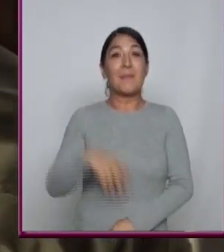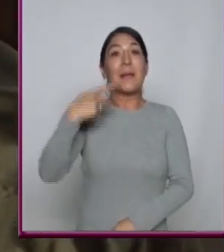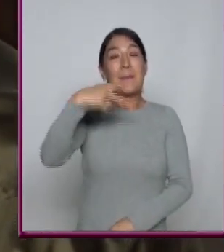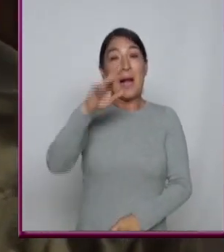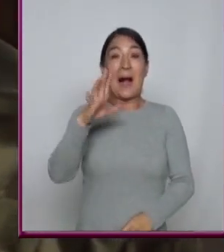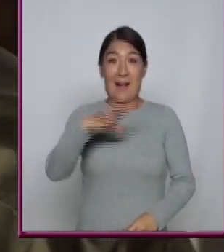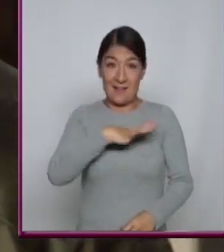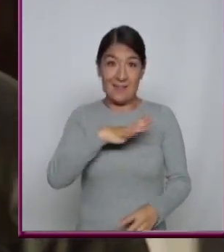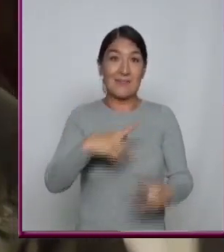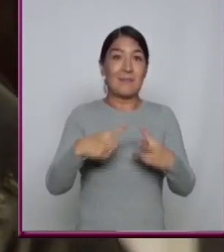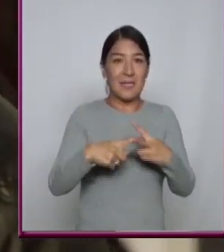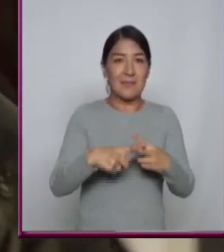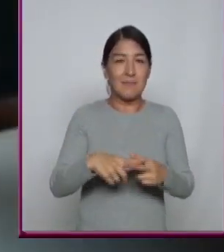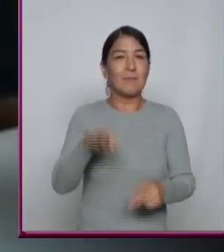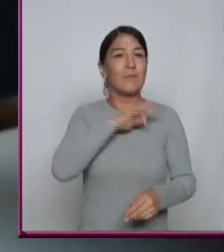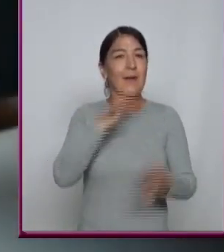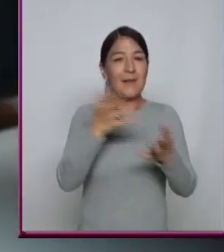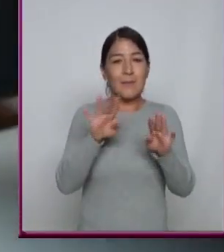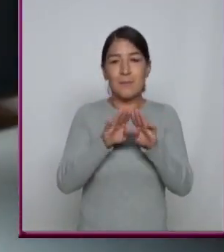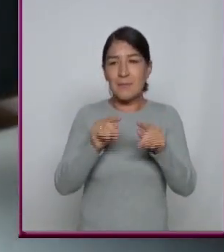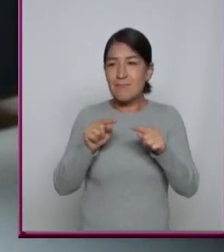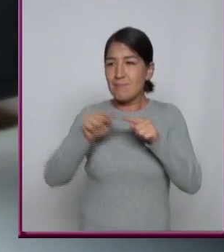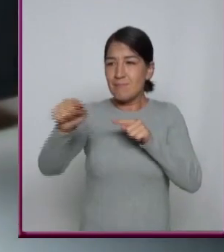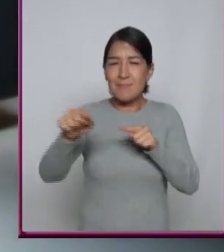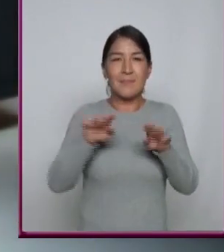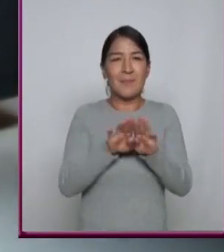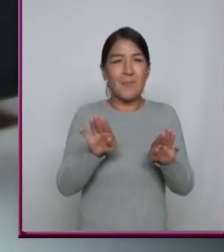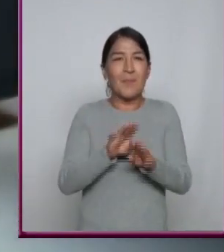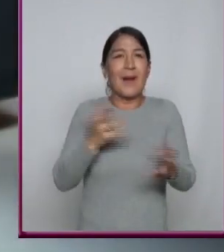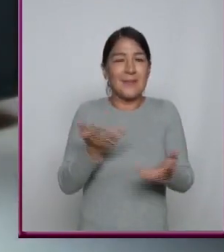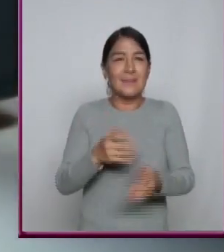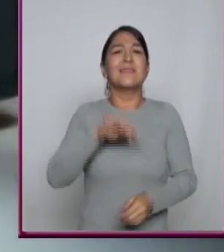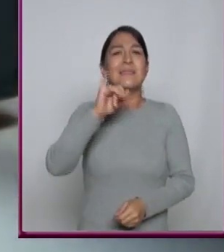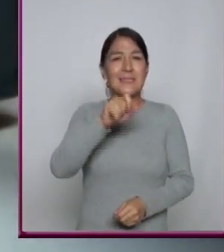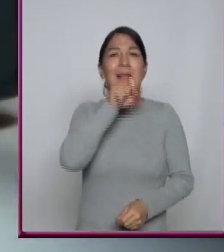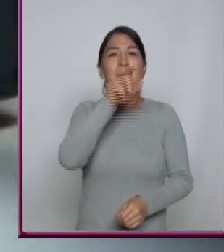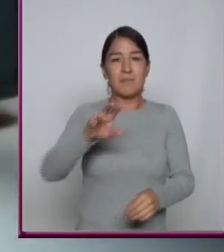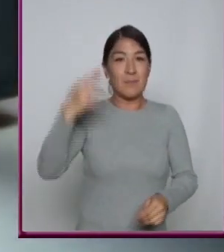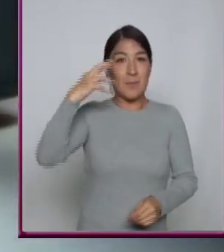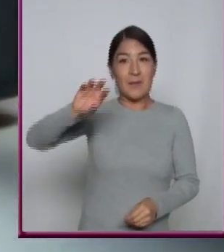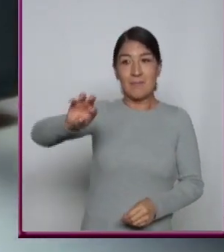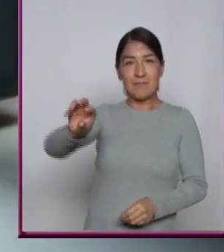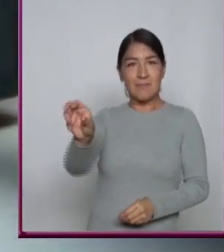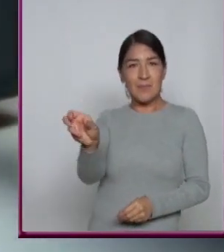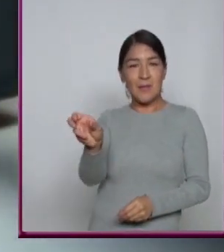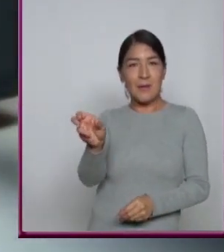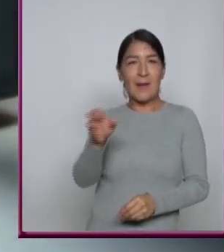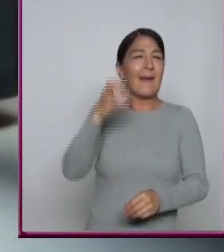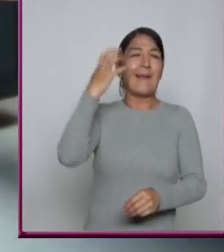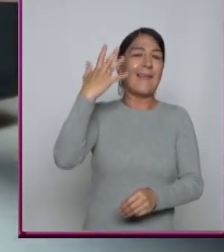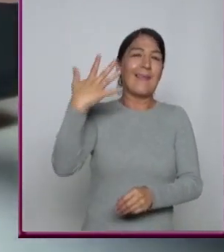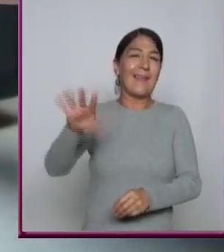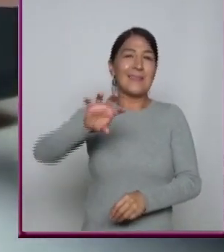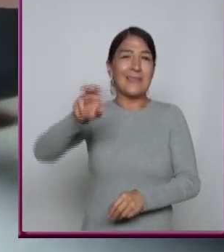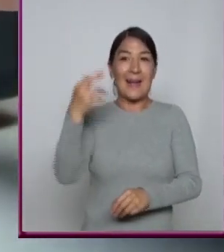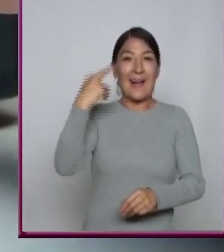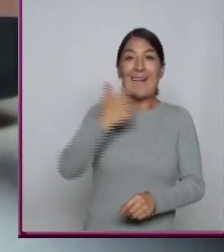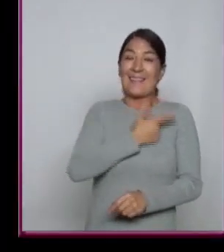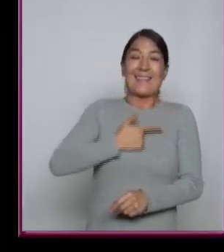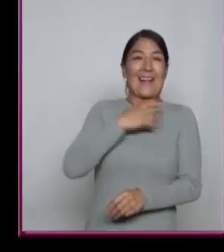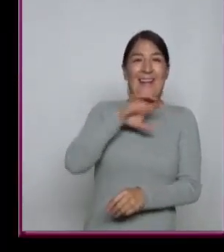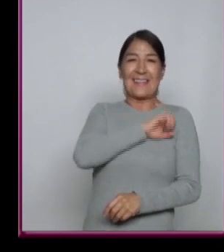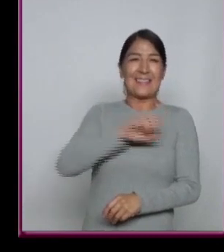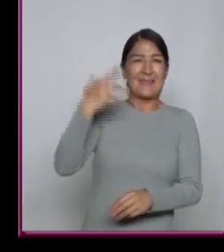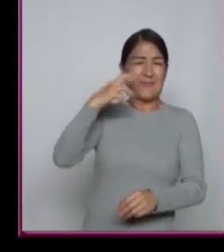matemáticas, es porque se puede medir Sí, y no solo se trata de subirle el volumen a 10 cuando suena tu rola favorita